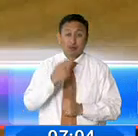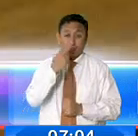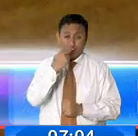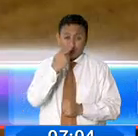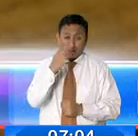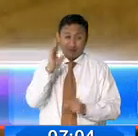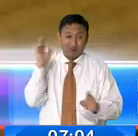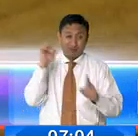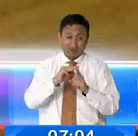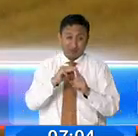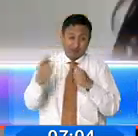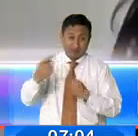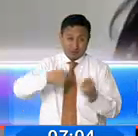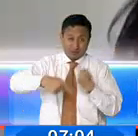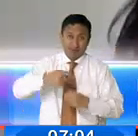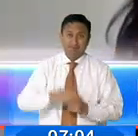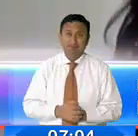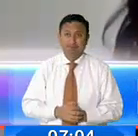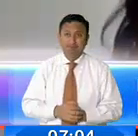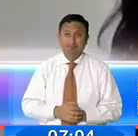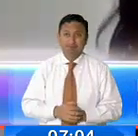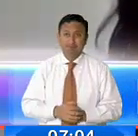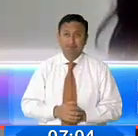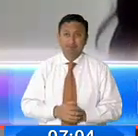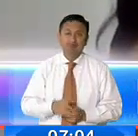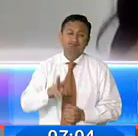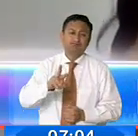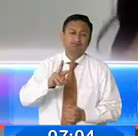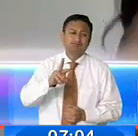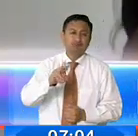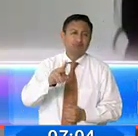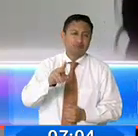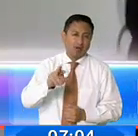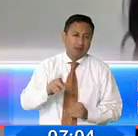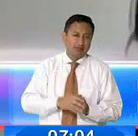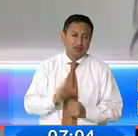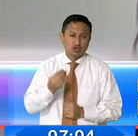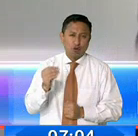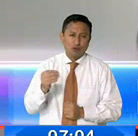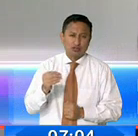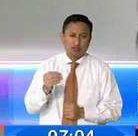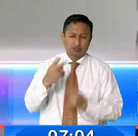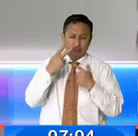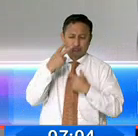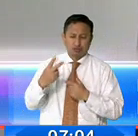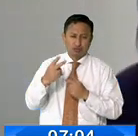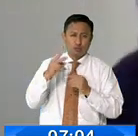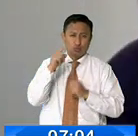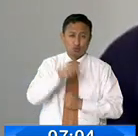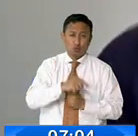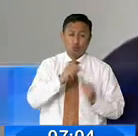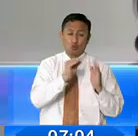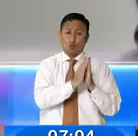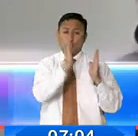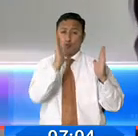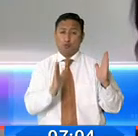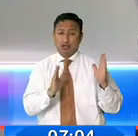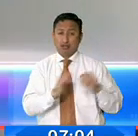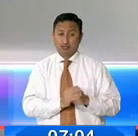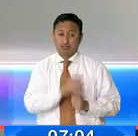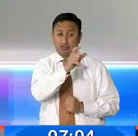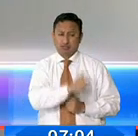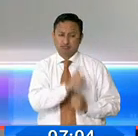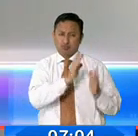diferentes redes sociales. Entonces a veces se llevan mucho más por imagen, ¿no es cierto? Cómo se les presenta la